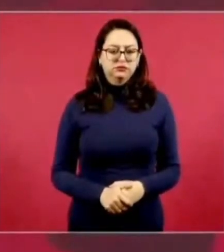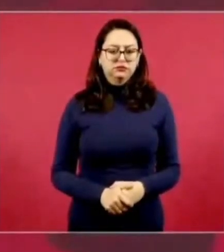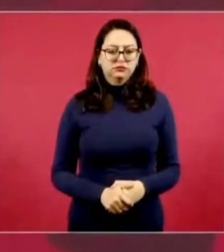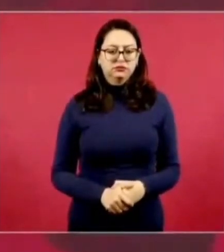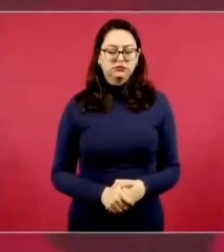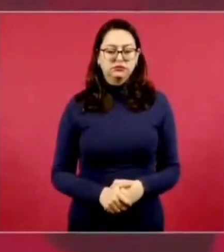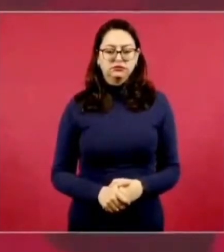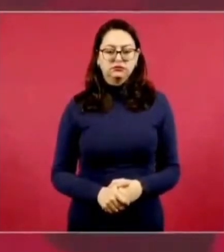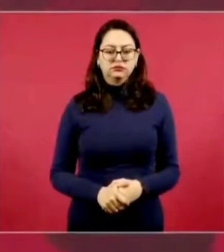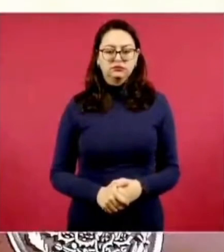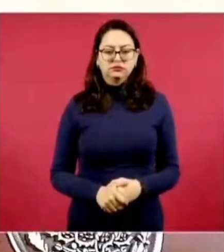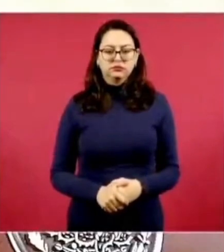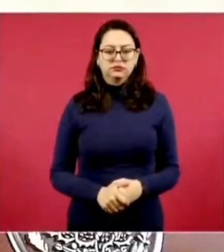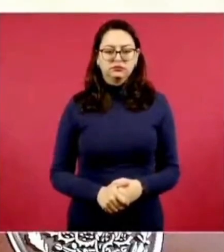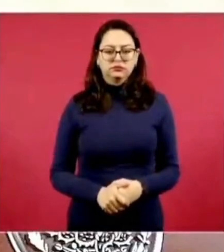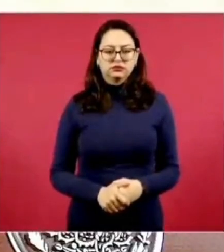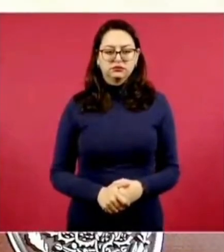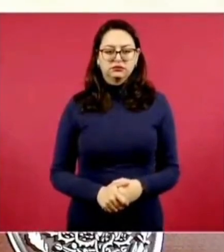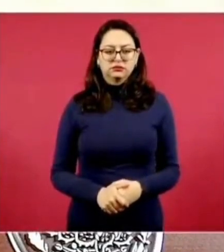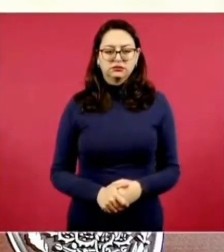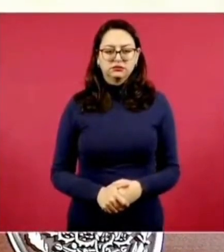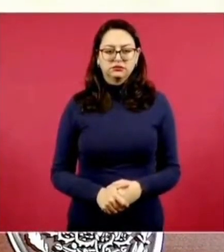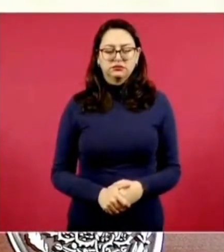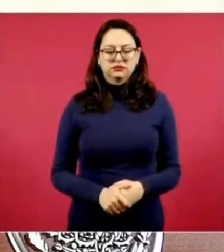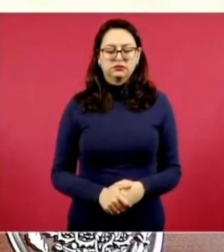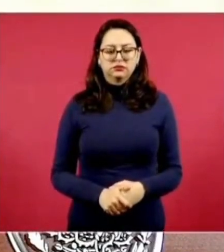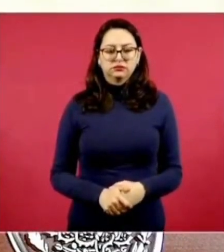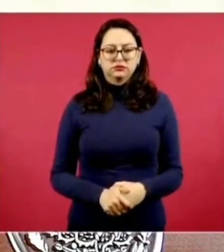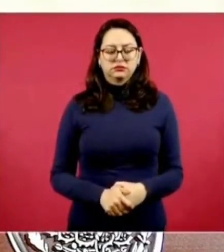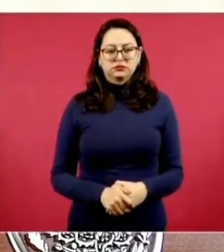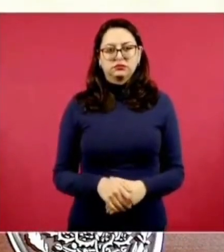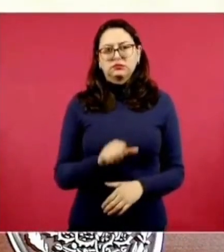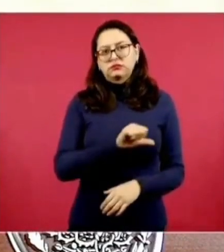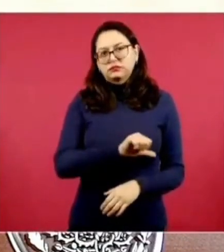otra cuestión también es un error pensar